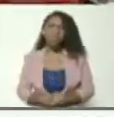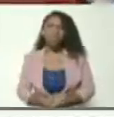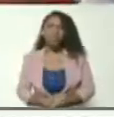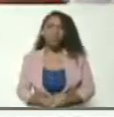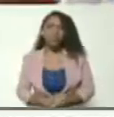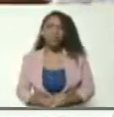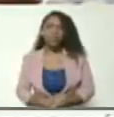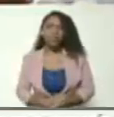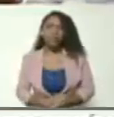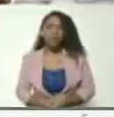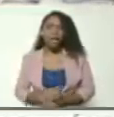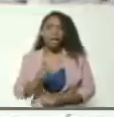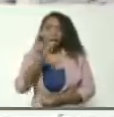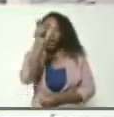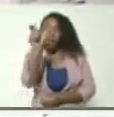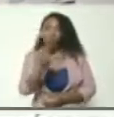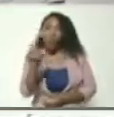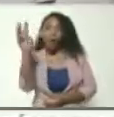En Guayana.